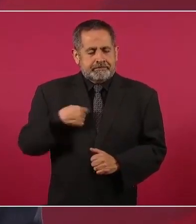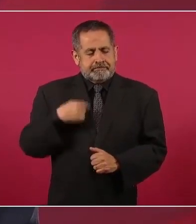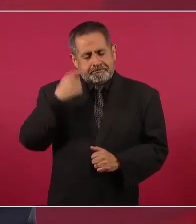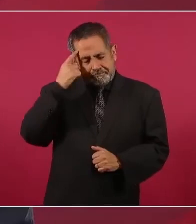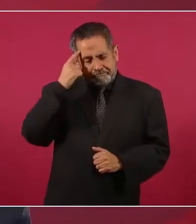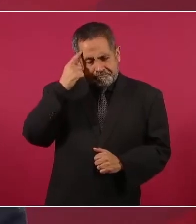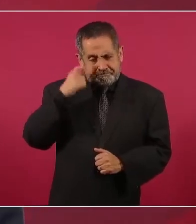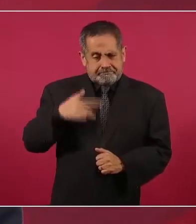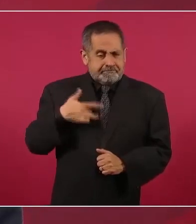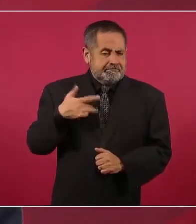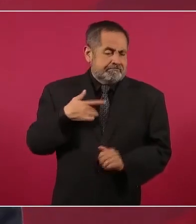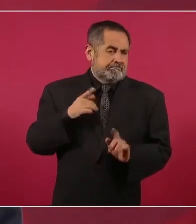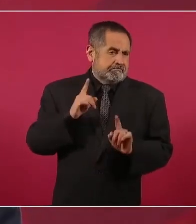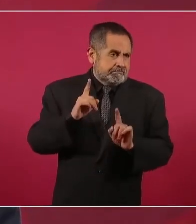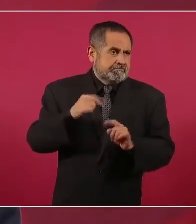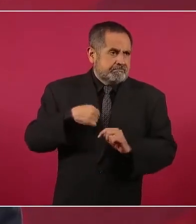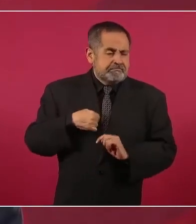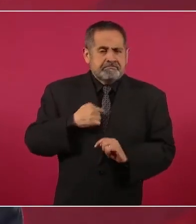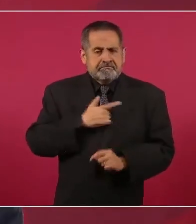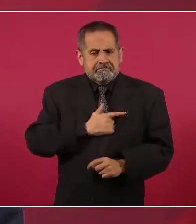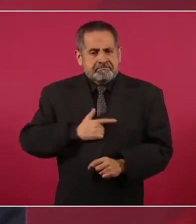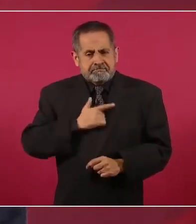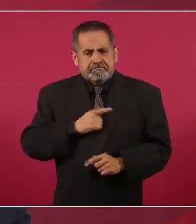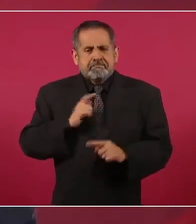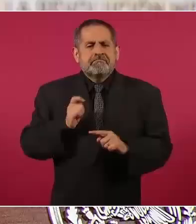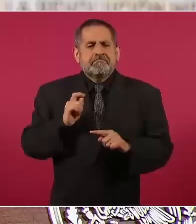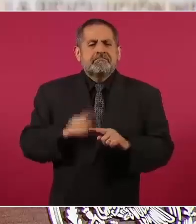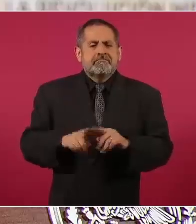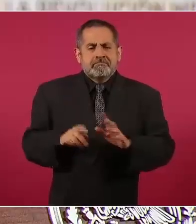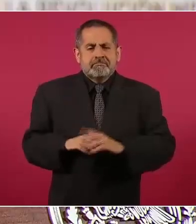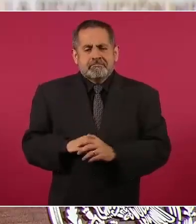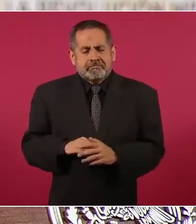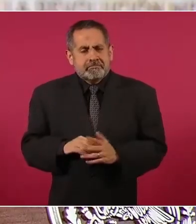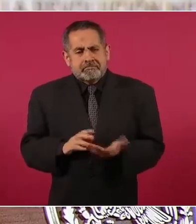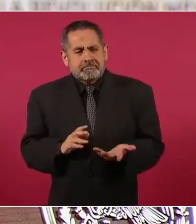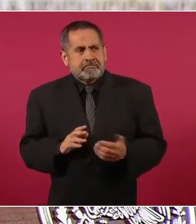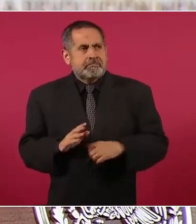porque no les tengo